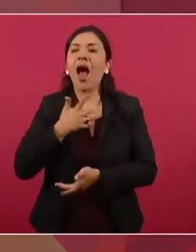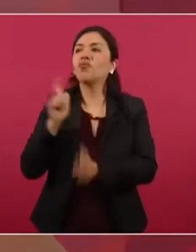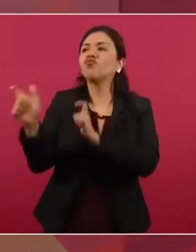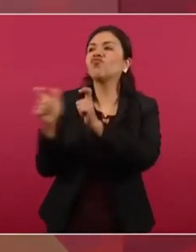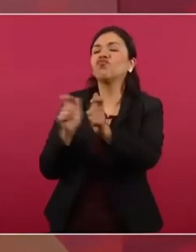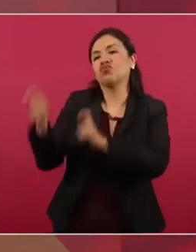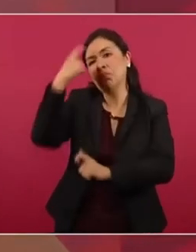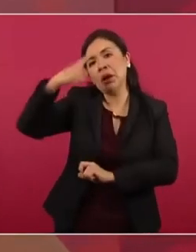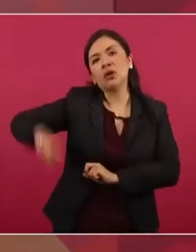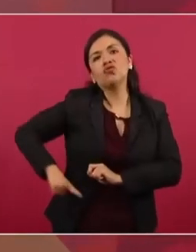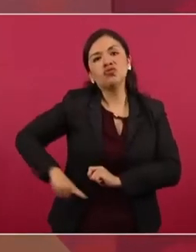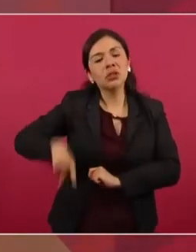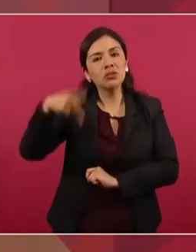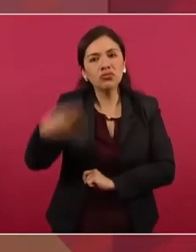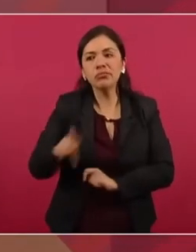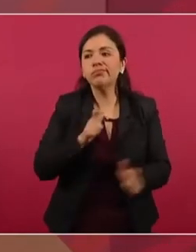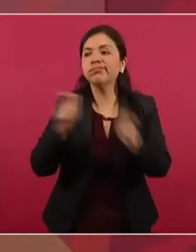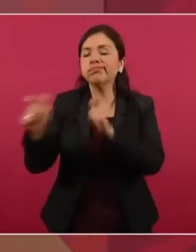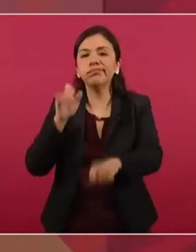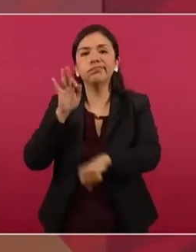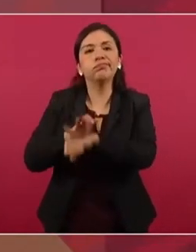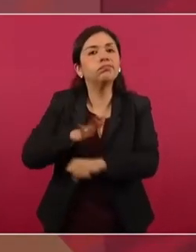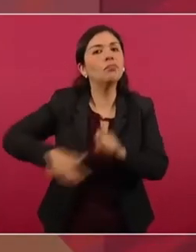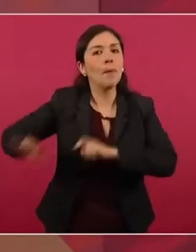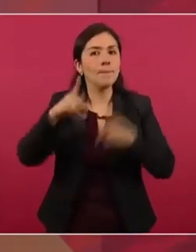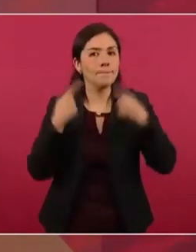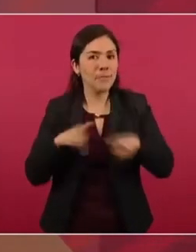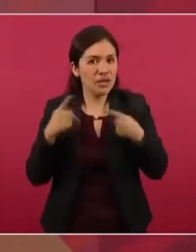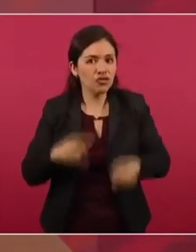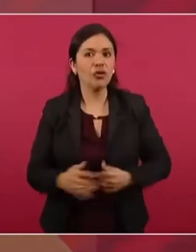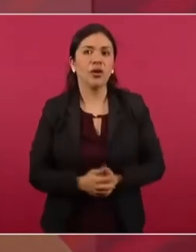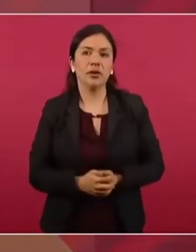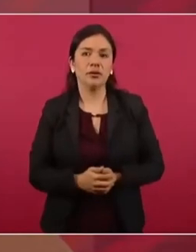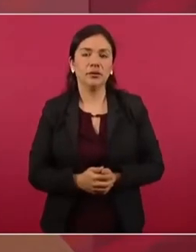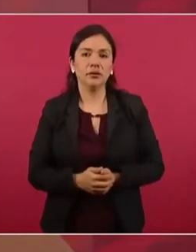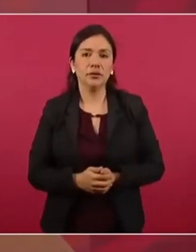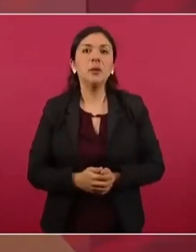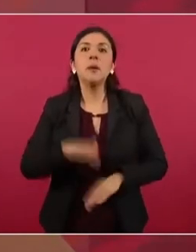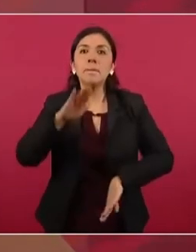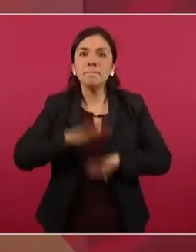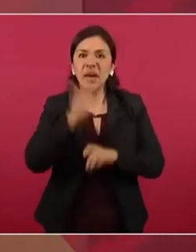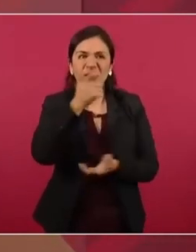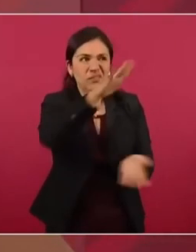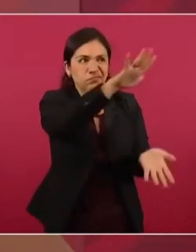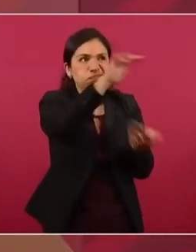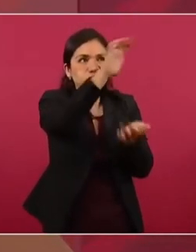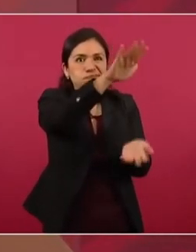aumenta nuestra recaudación,